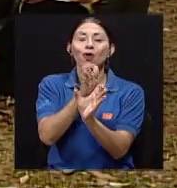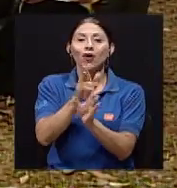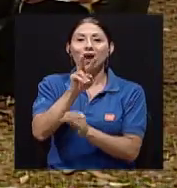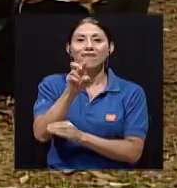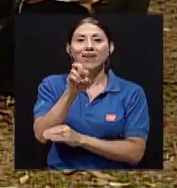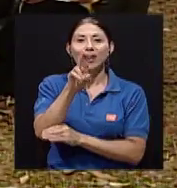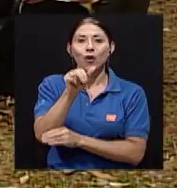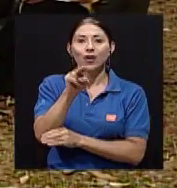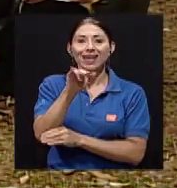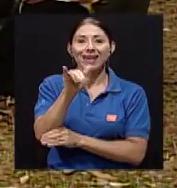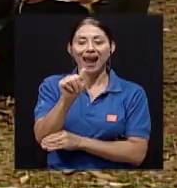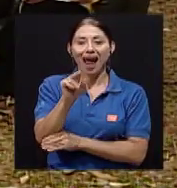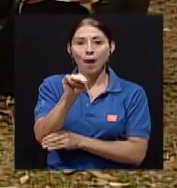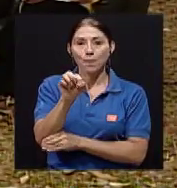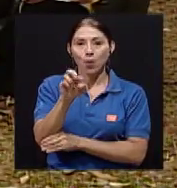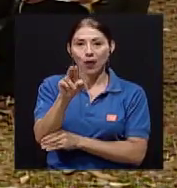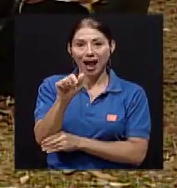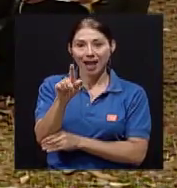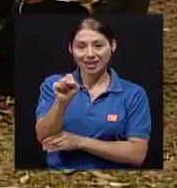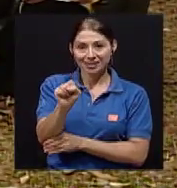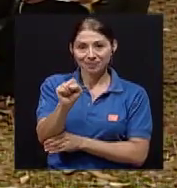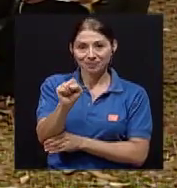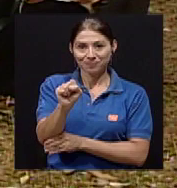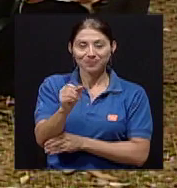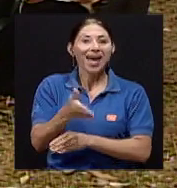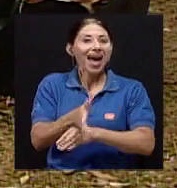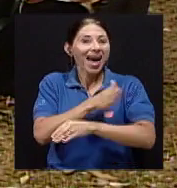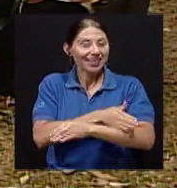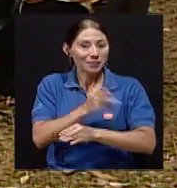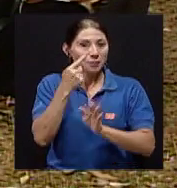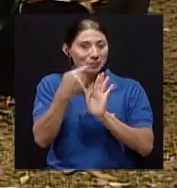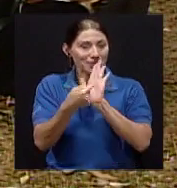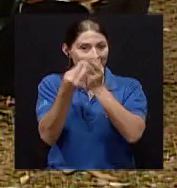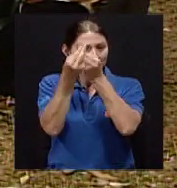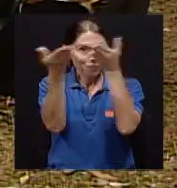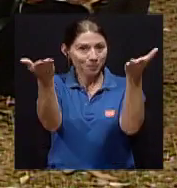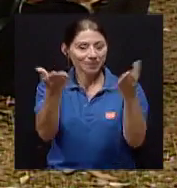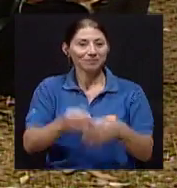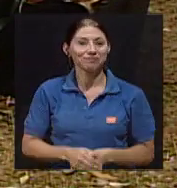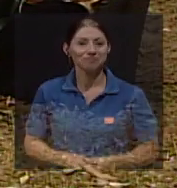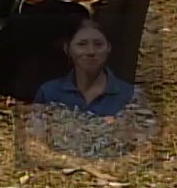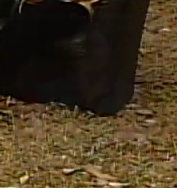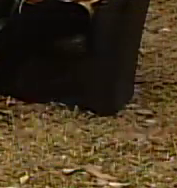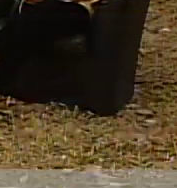Morales y antes de pasar con esta conversación, vamos a una de nuestras secciones. Escuchemos.